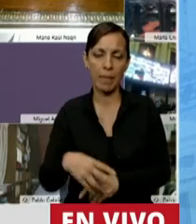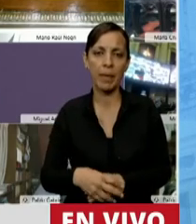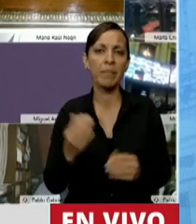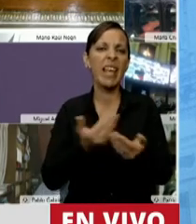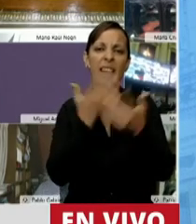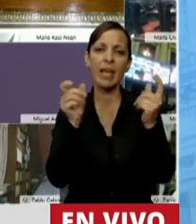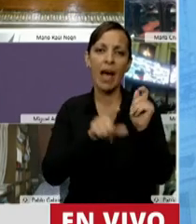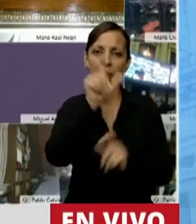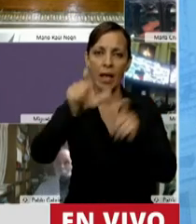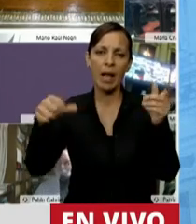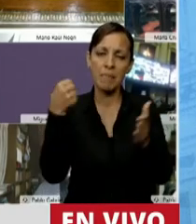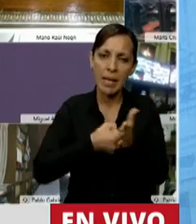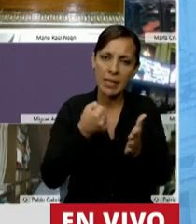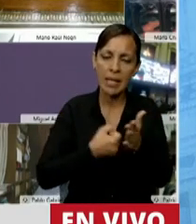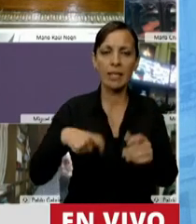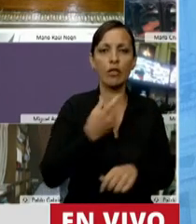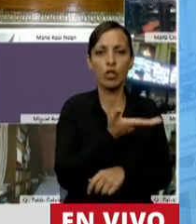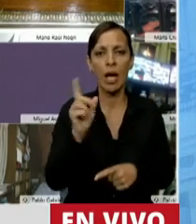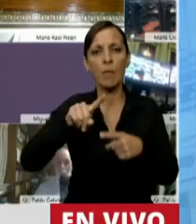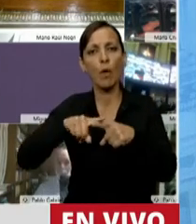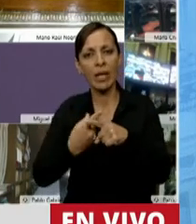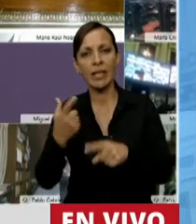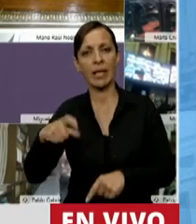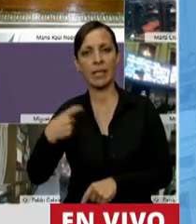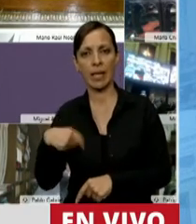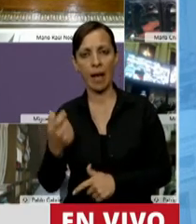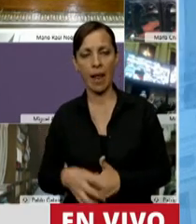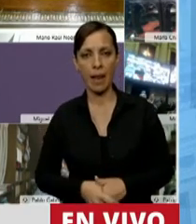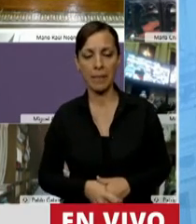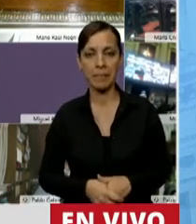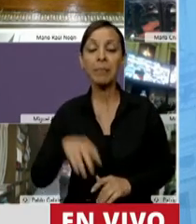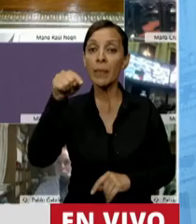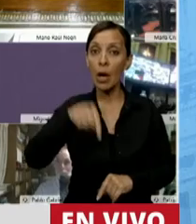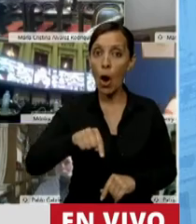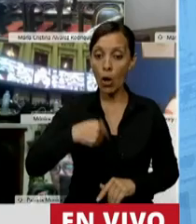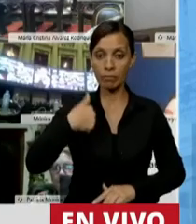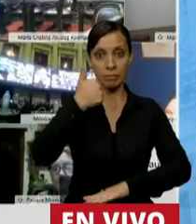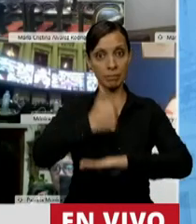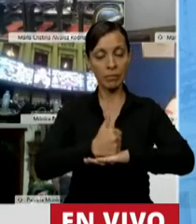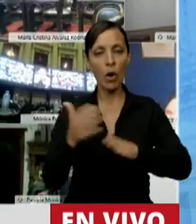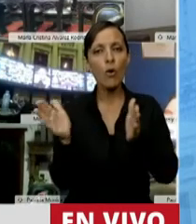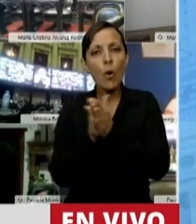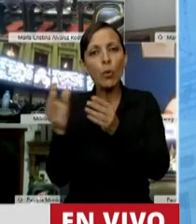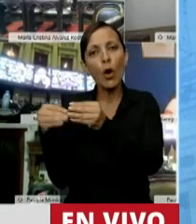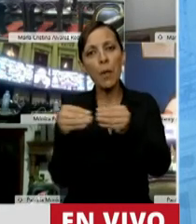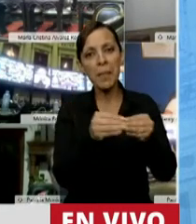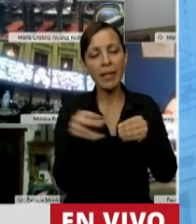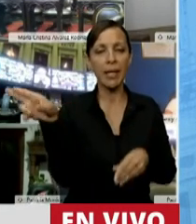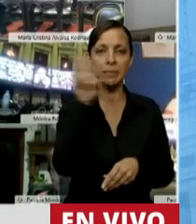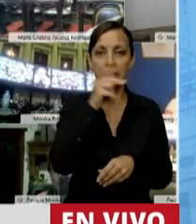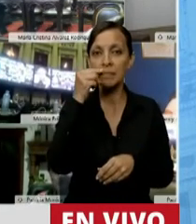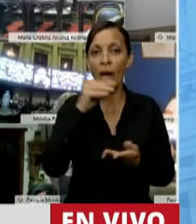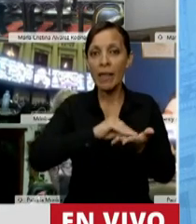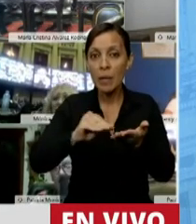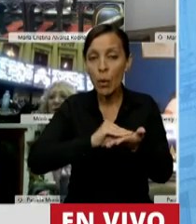Día de las militancias, social, política y sindical. Hoy estar aquí con mis compañeros y mis compañeras